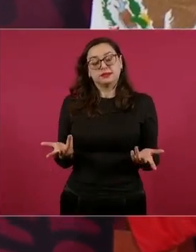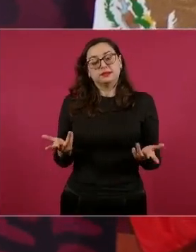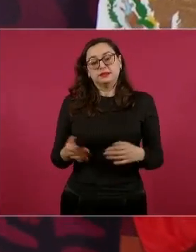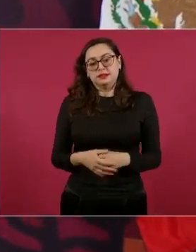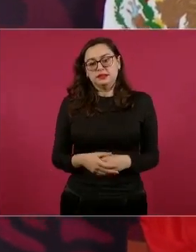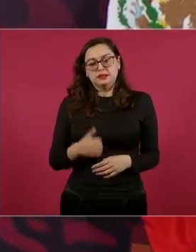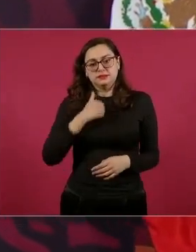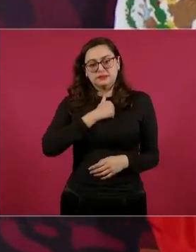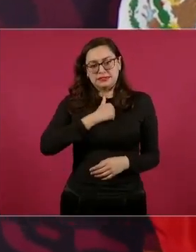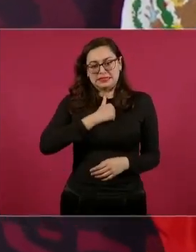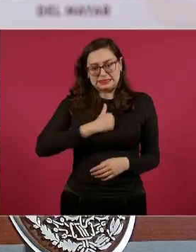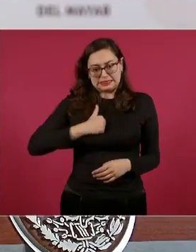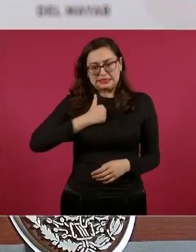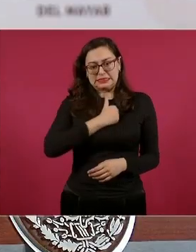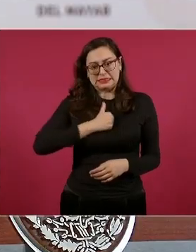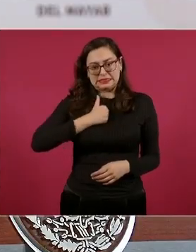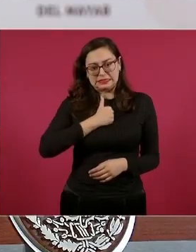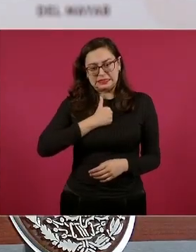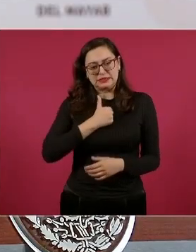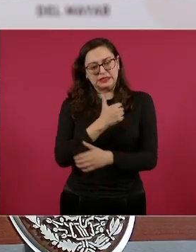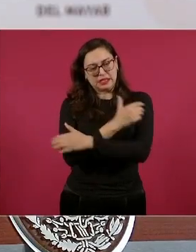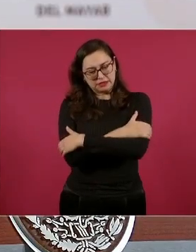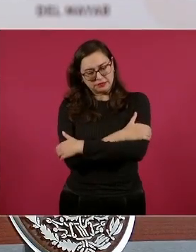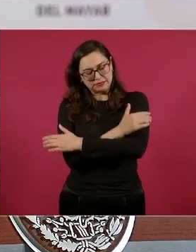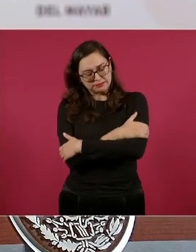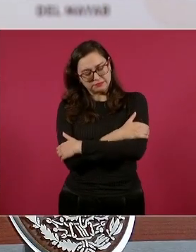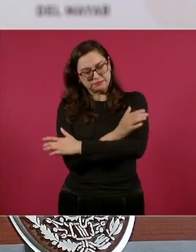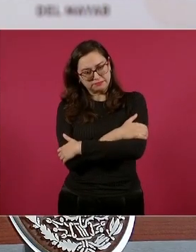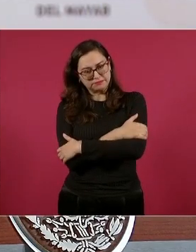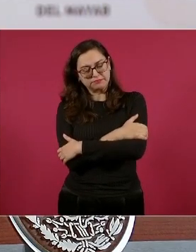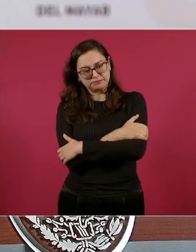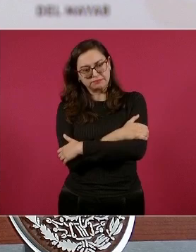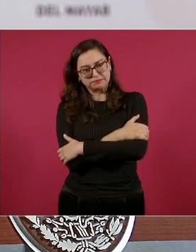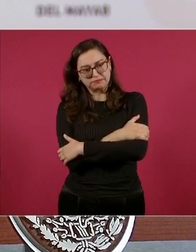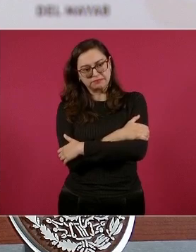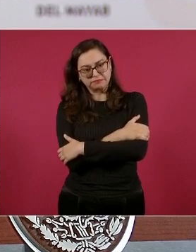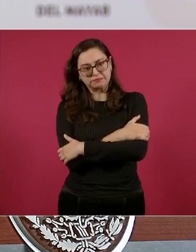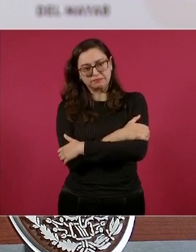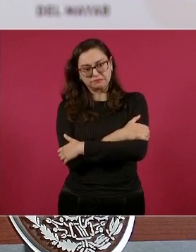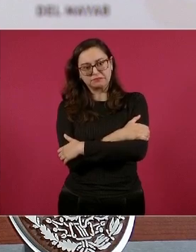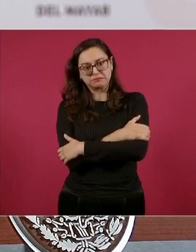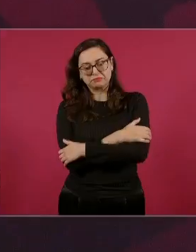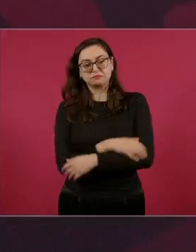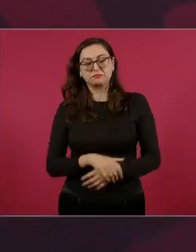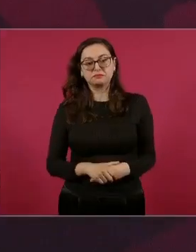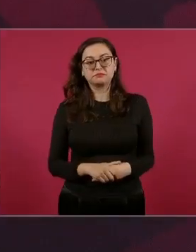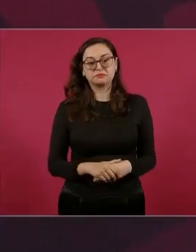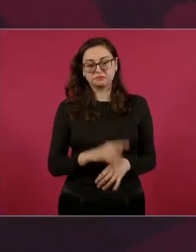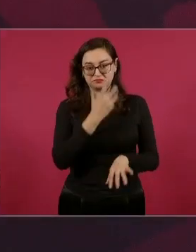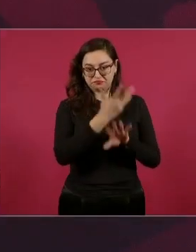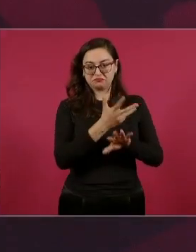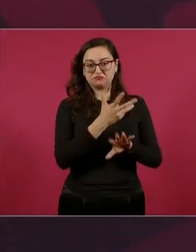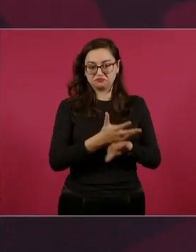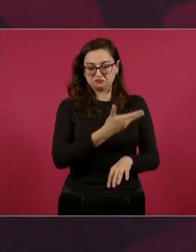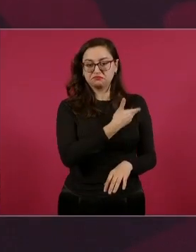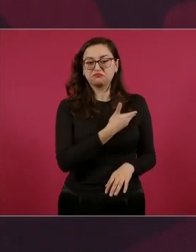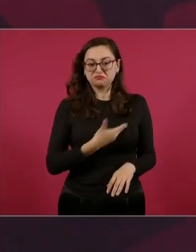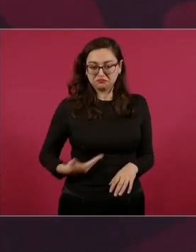muy buenos recuerdos de él. Un buen presidente de Estados Unidos,